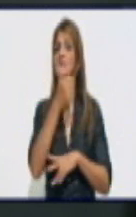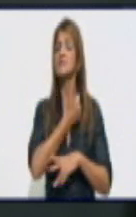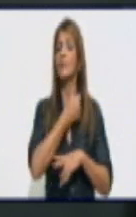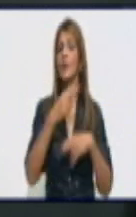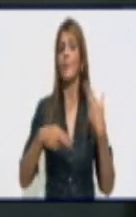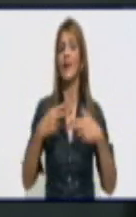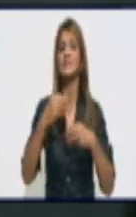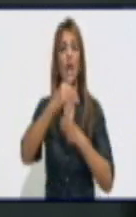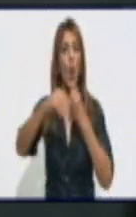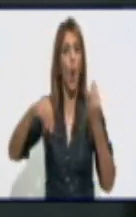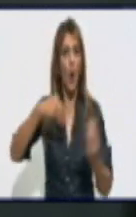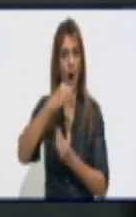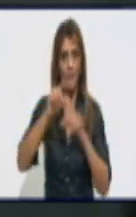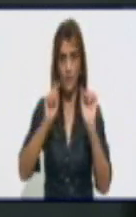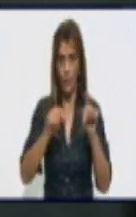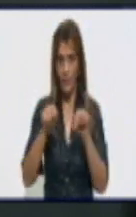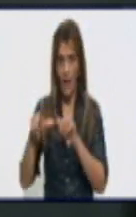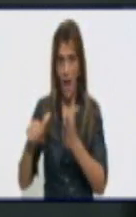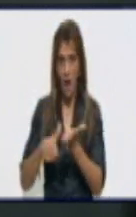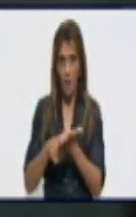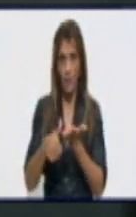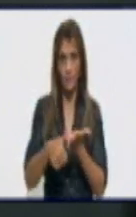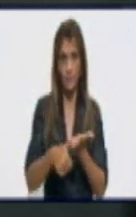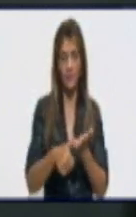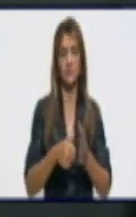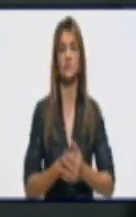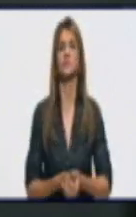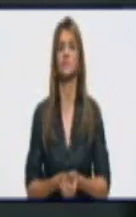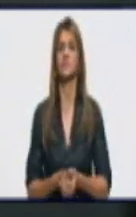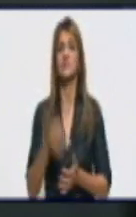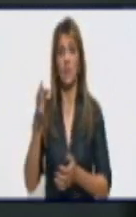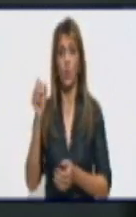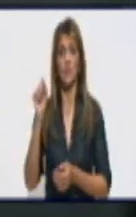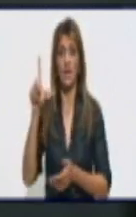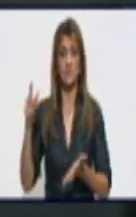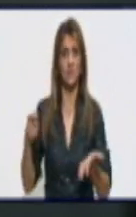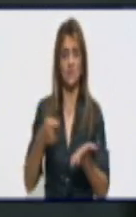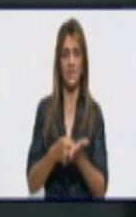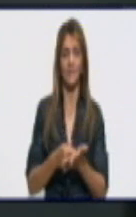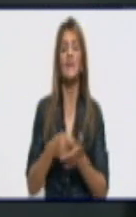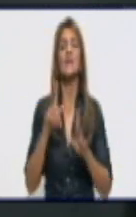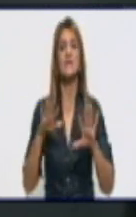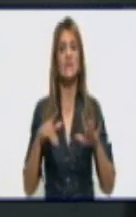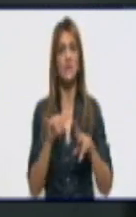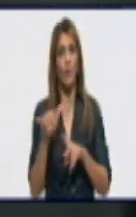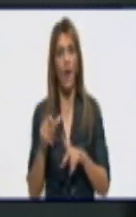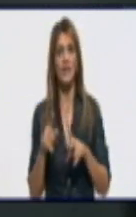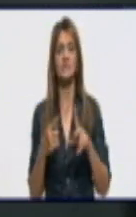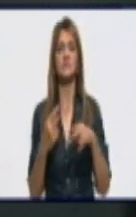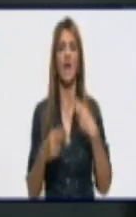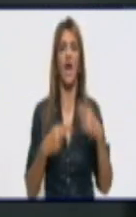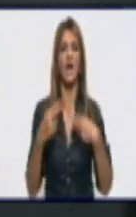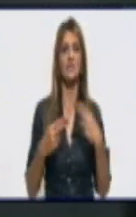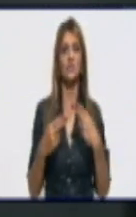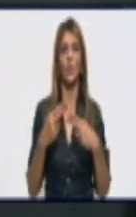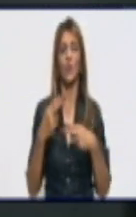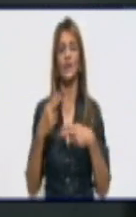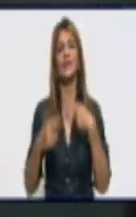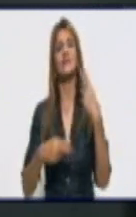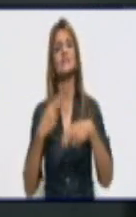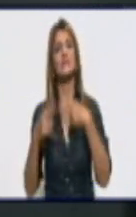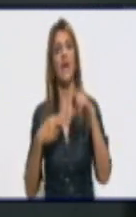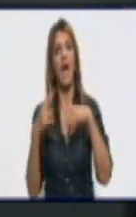Y se ha dado también, a partir de la situación, como usted dice, epidemiológica, de que se haga vía